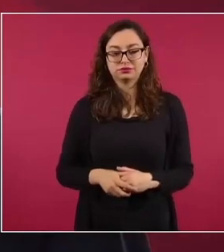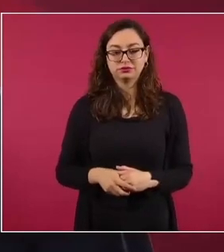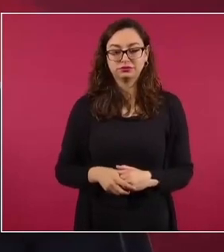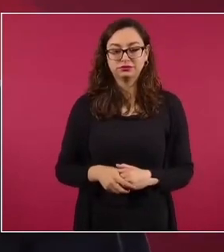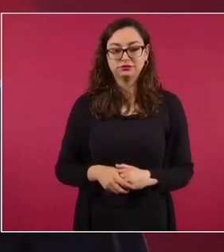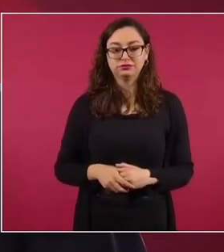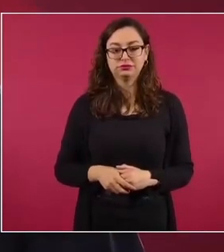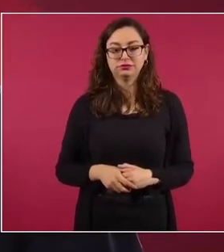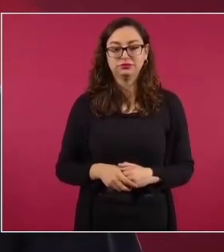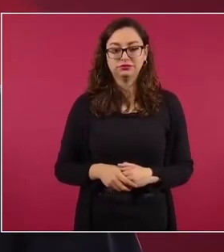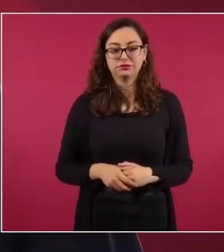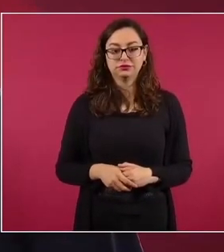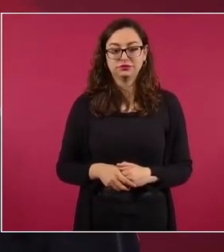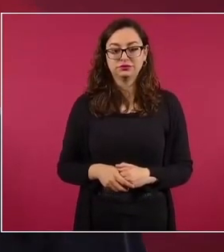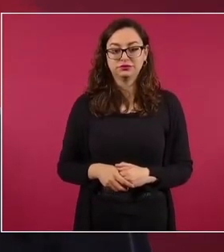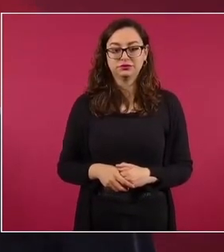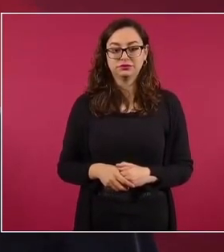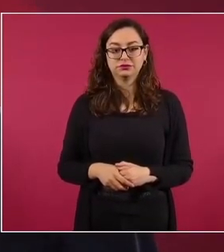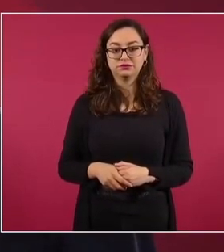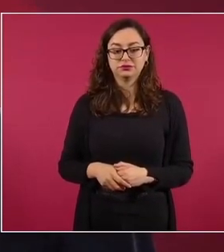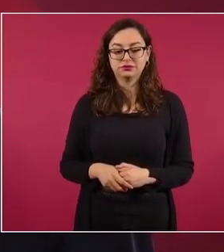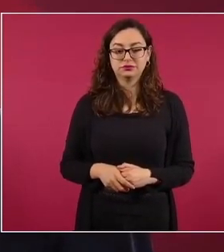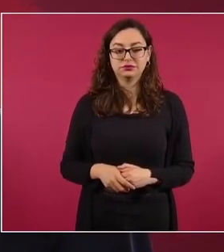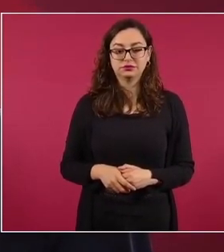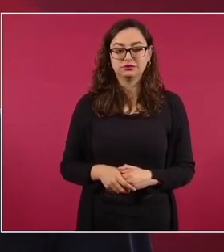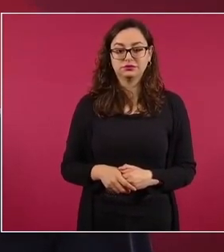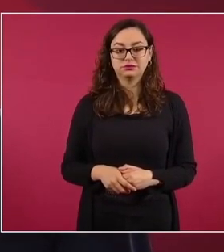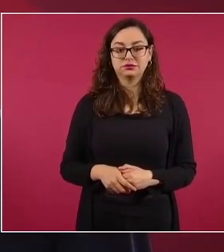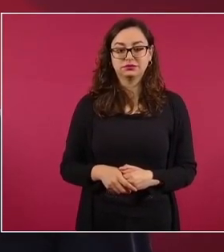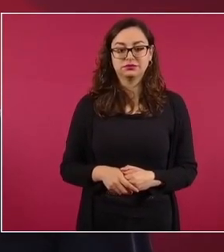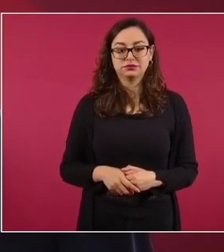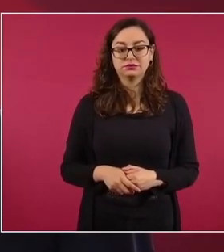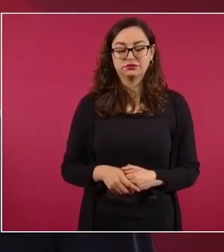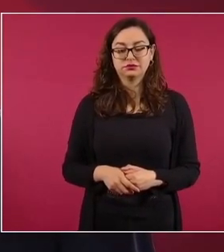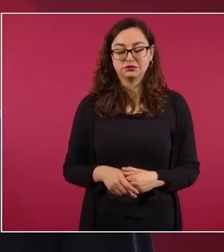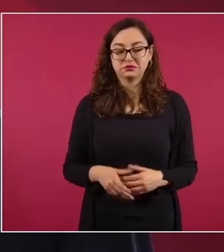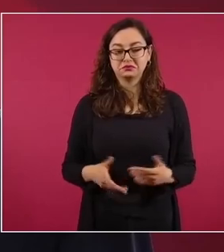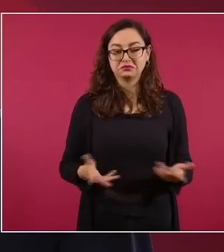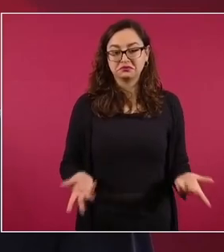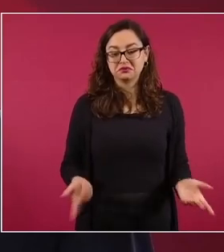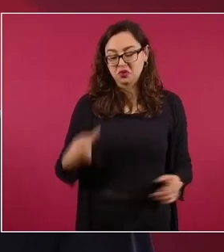No hay nada que se compare